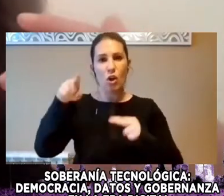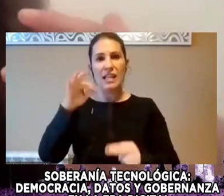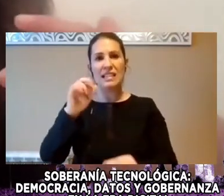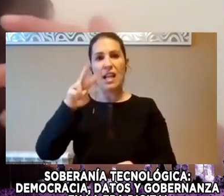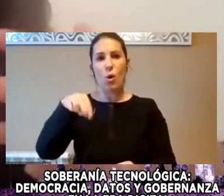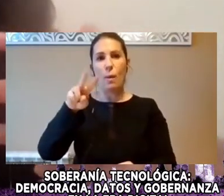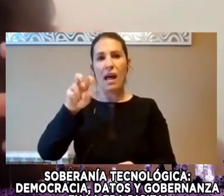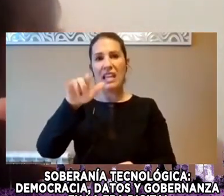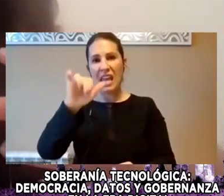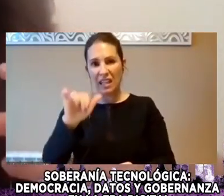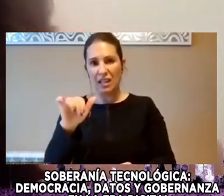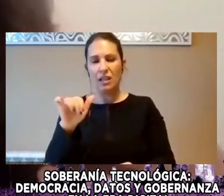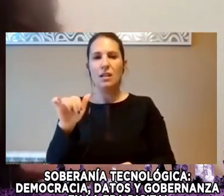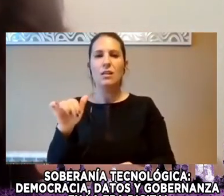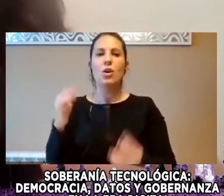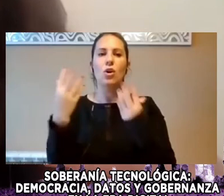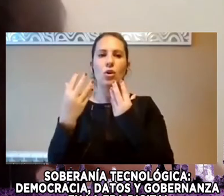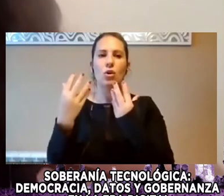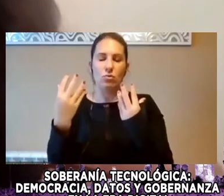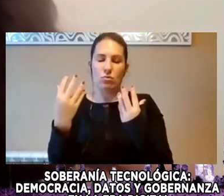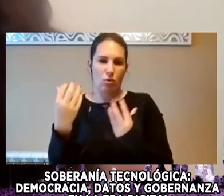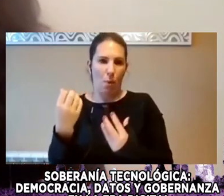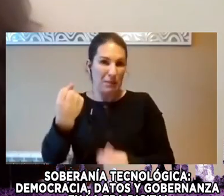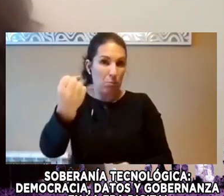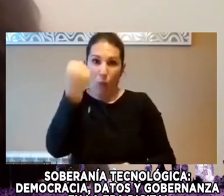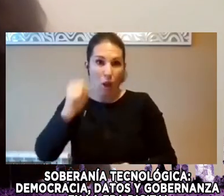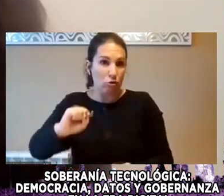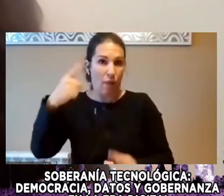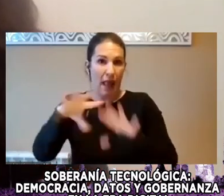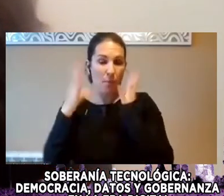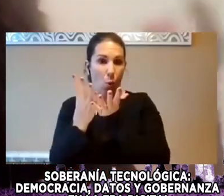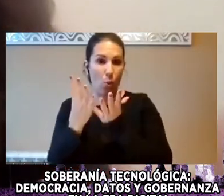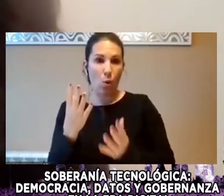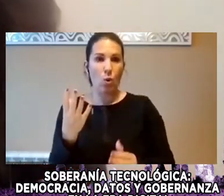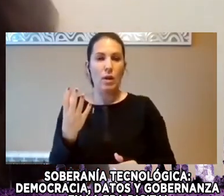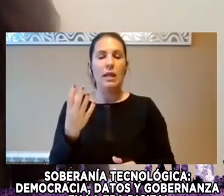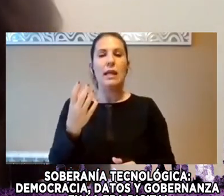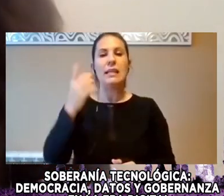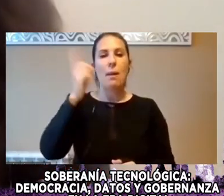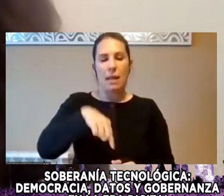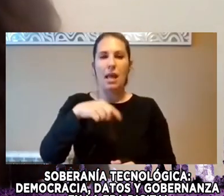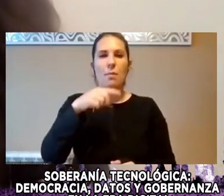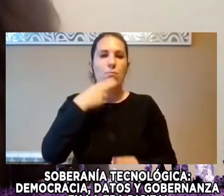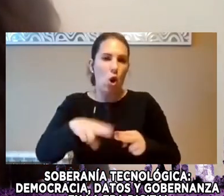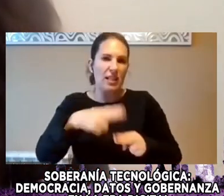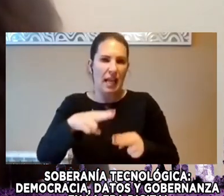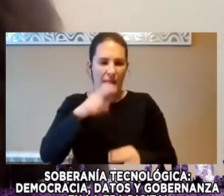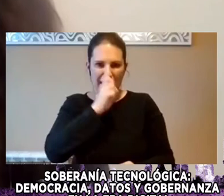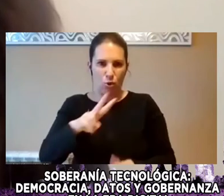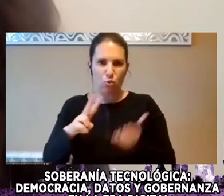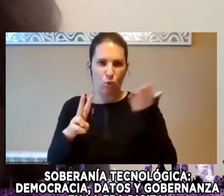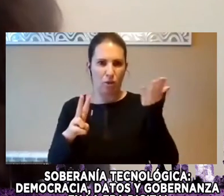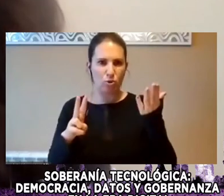El Ejército Más Poderoso Del Mundo Y La Política También De Estados Unidos